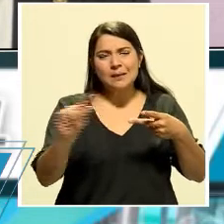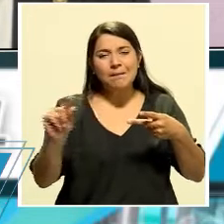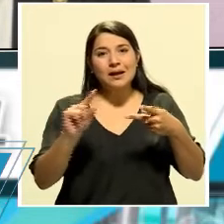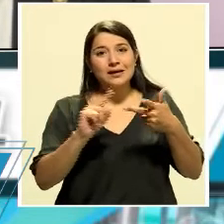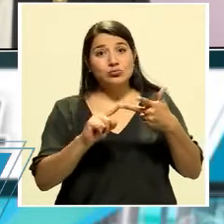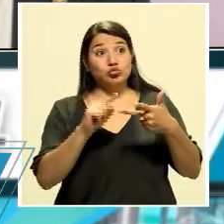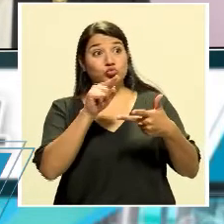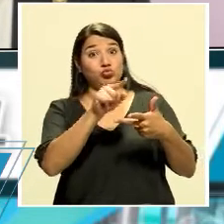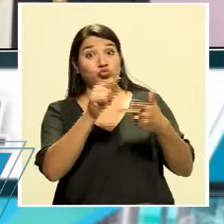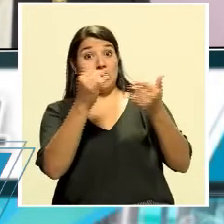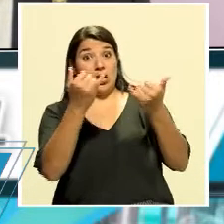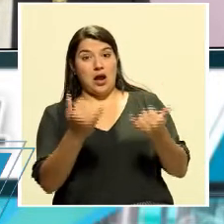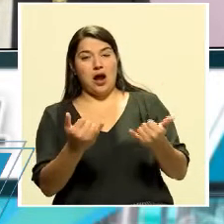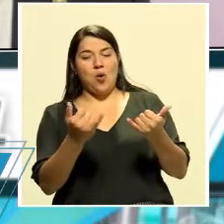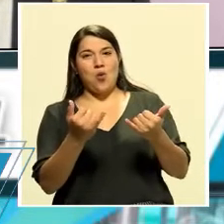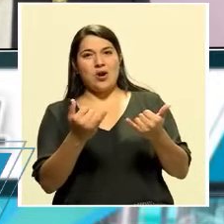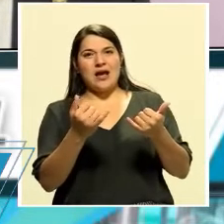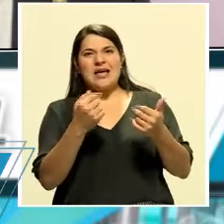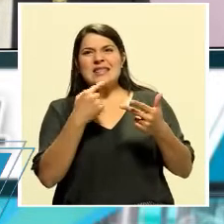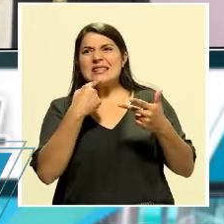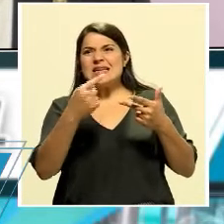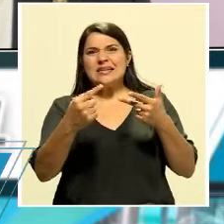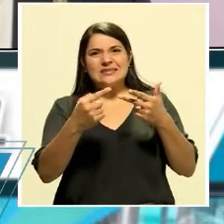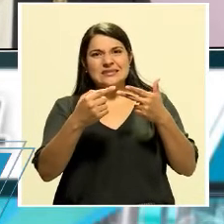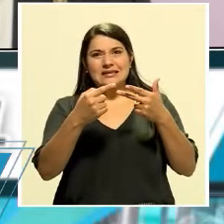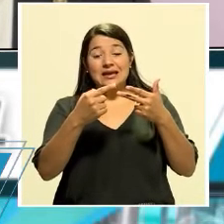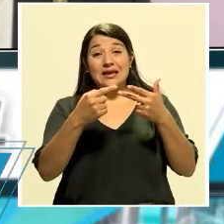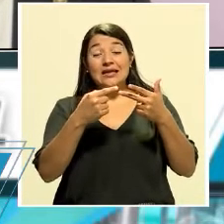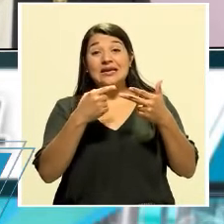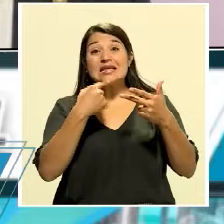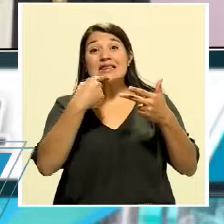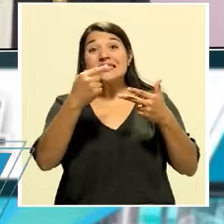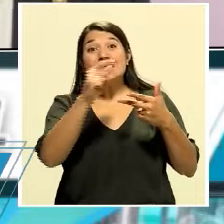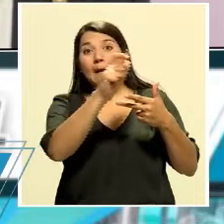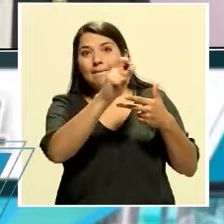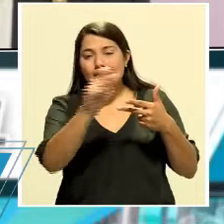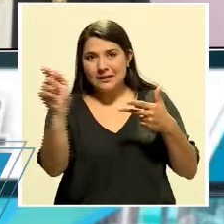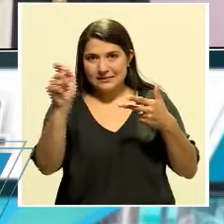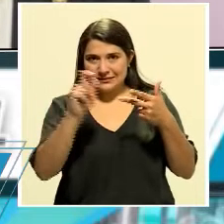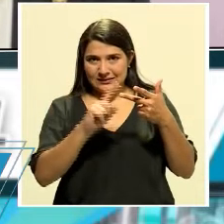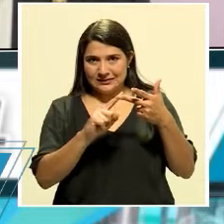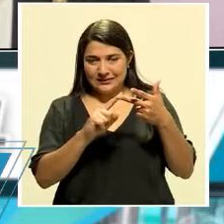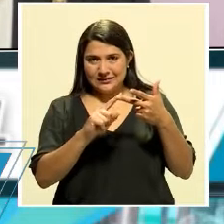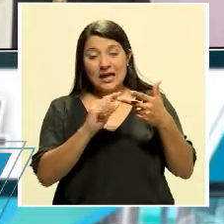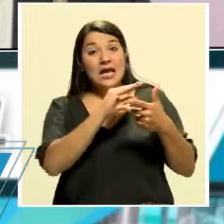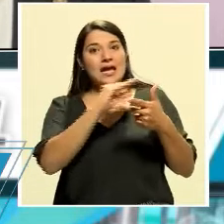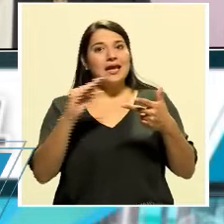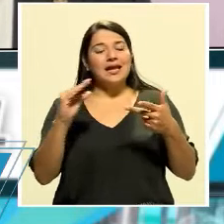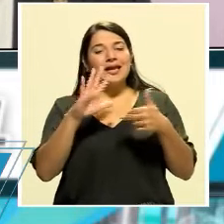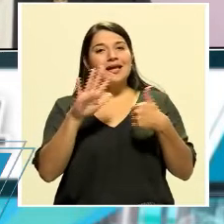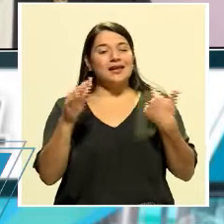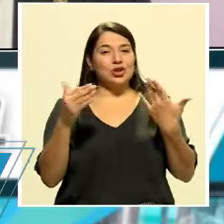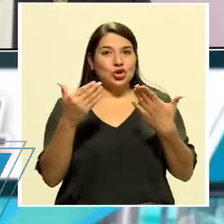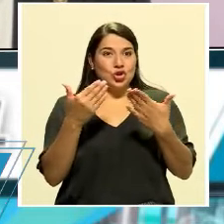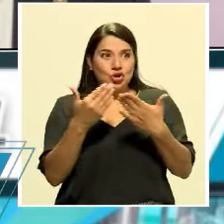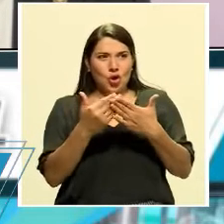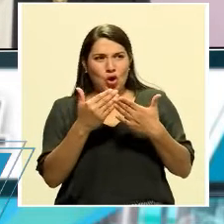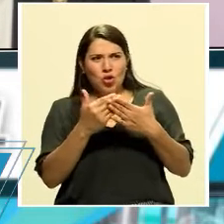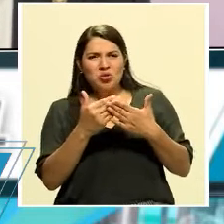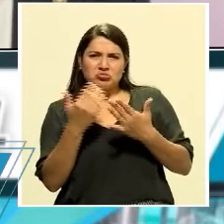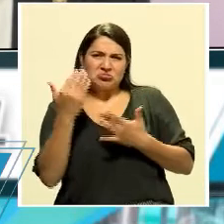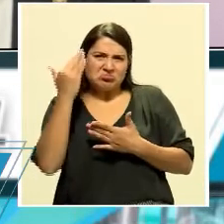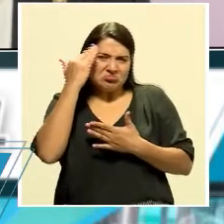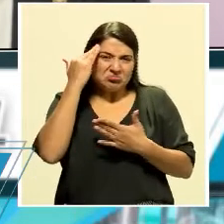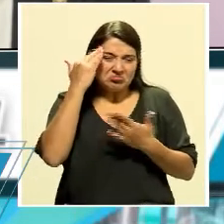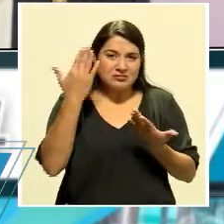usted ahora acaba de tirar arriba de la mesa la palabra meses y que es lo que todos estamos previendo y